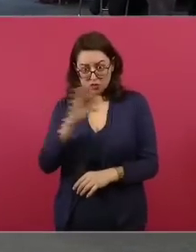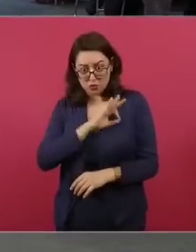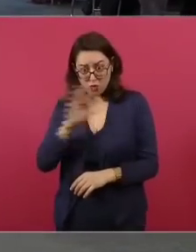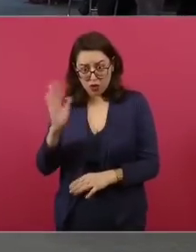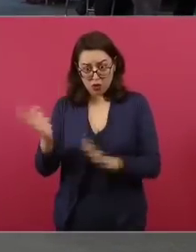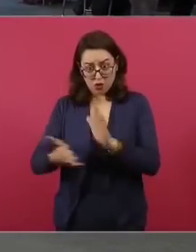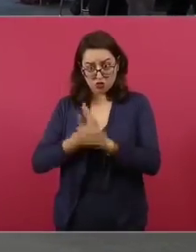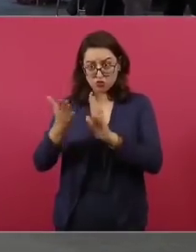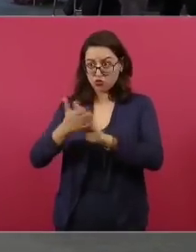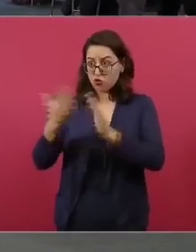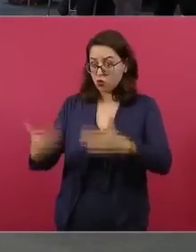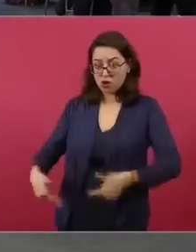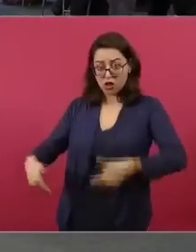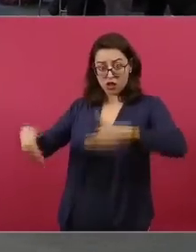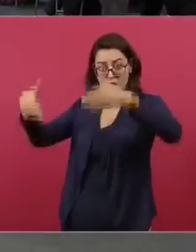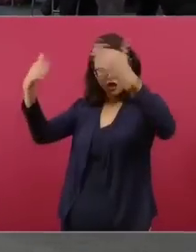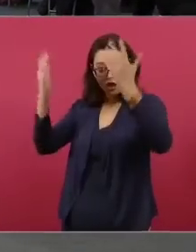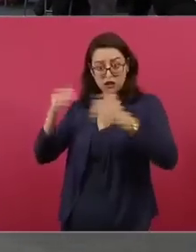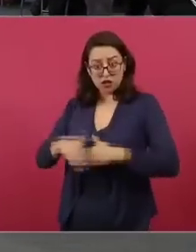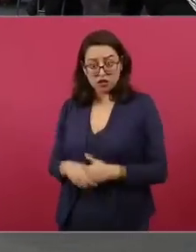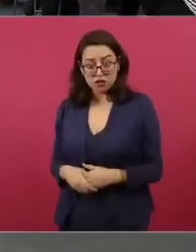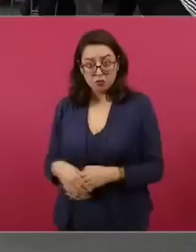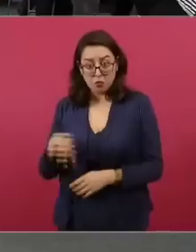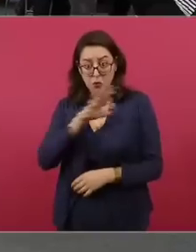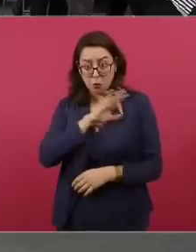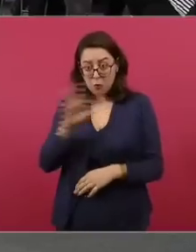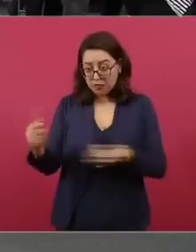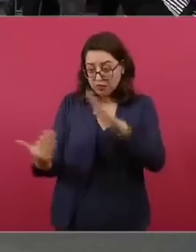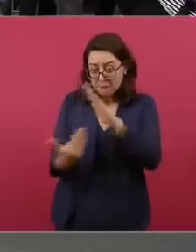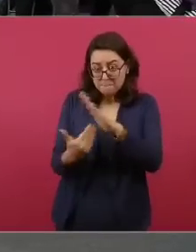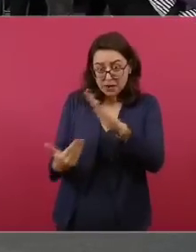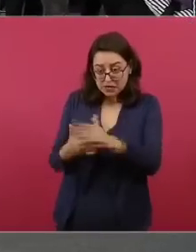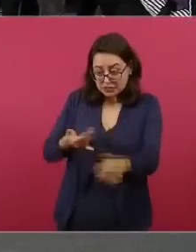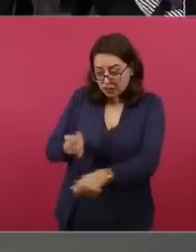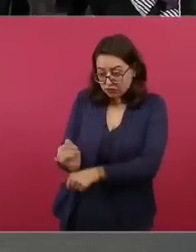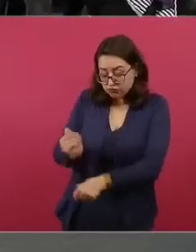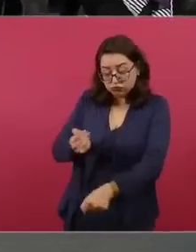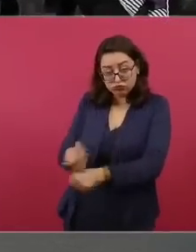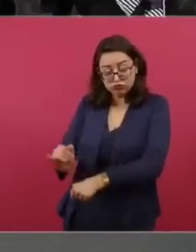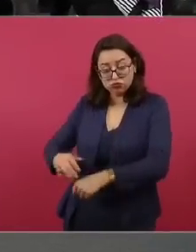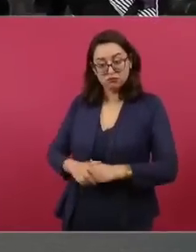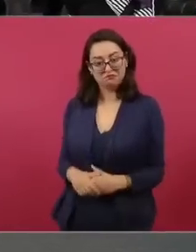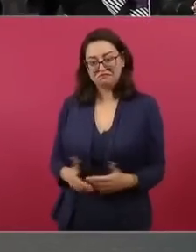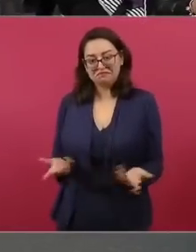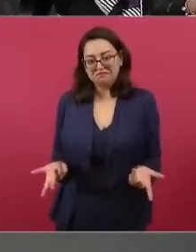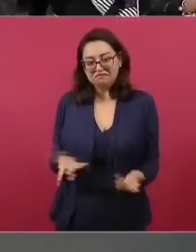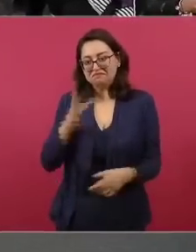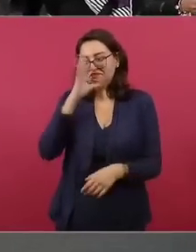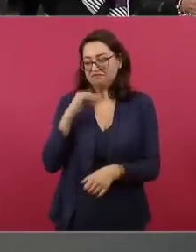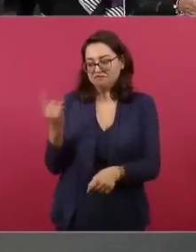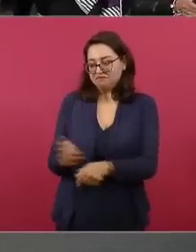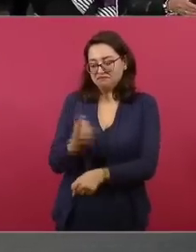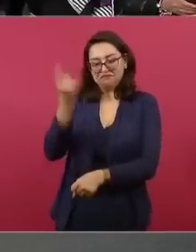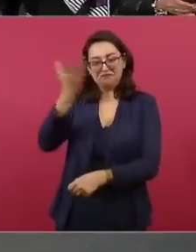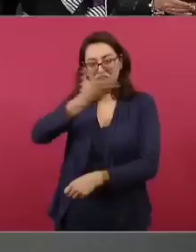no la terminamos. Pues la política también es un oficio,